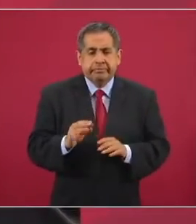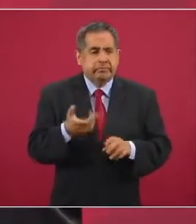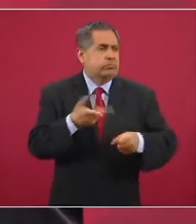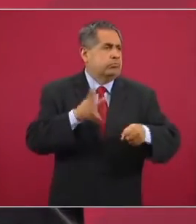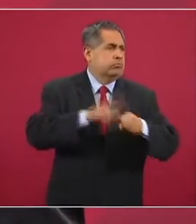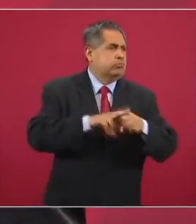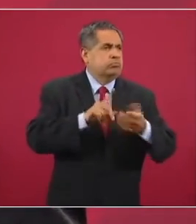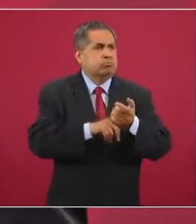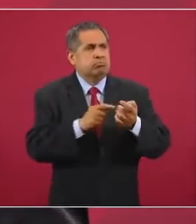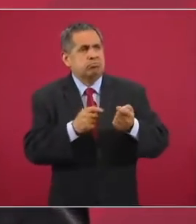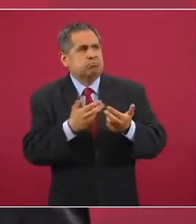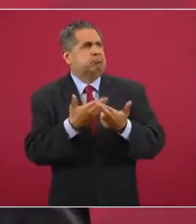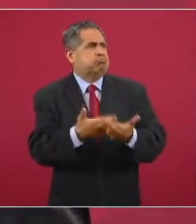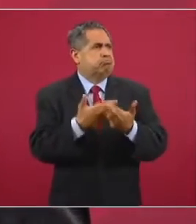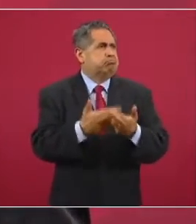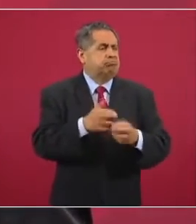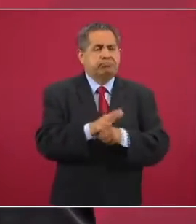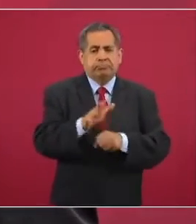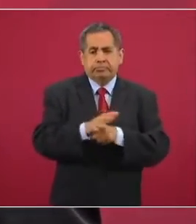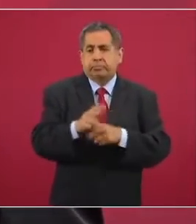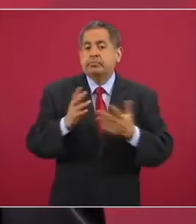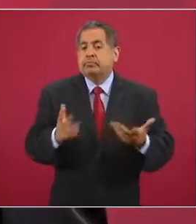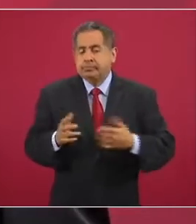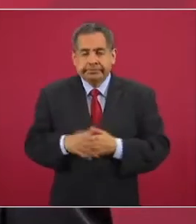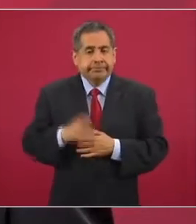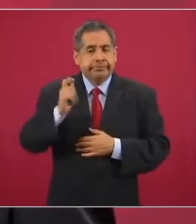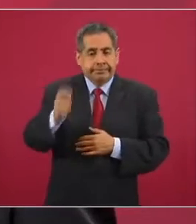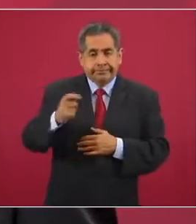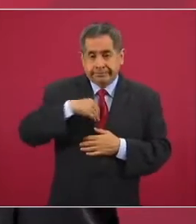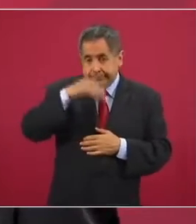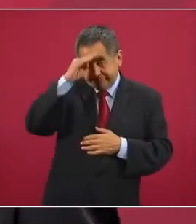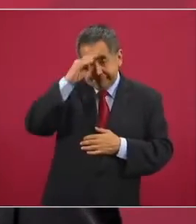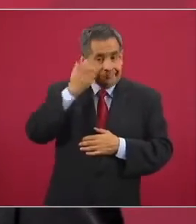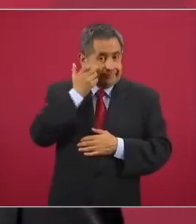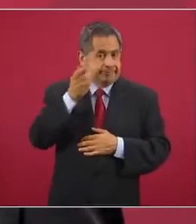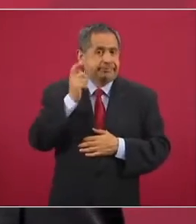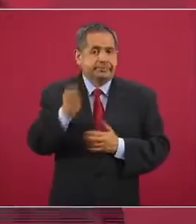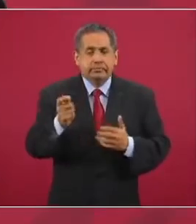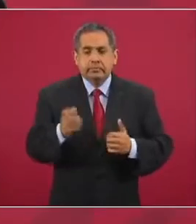hospitales, lo que queremos es